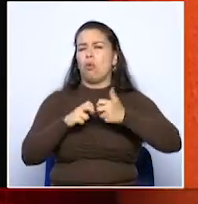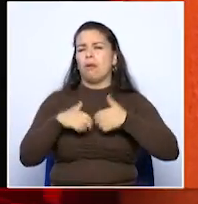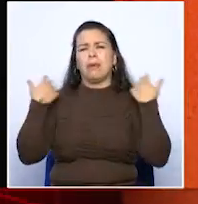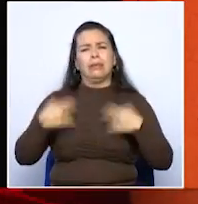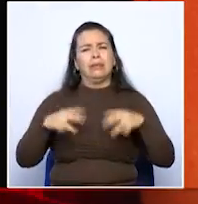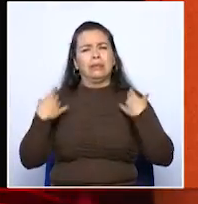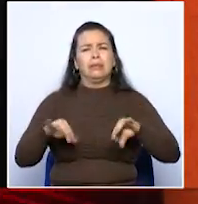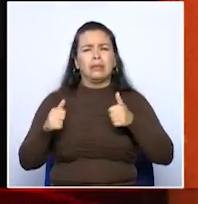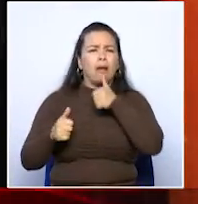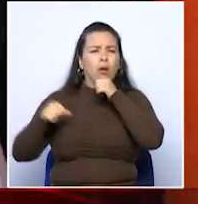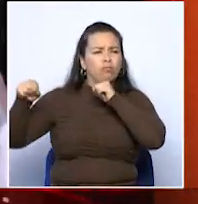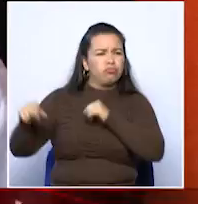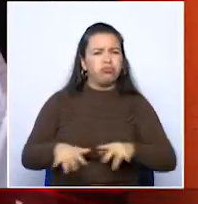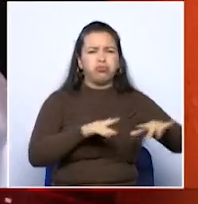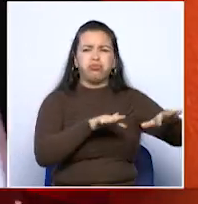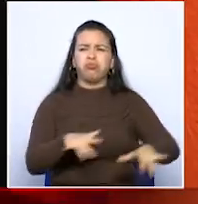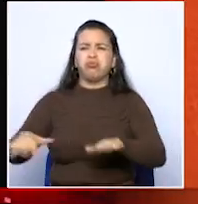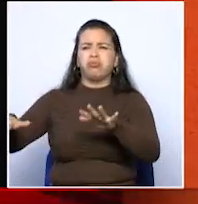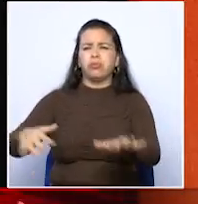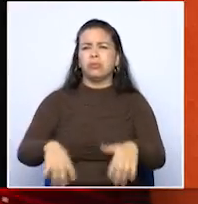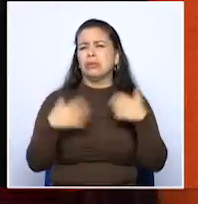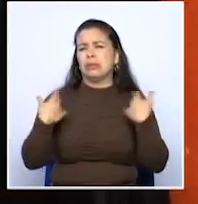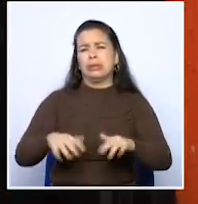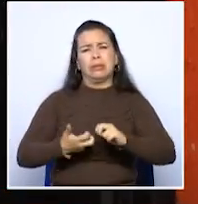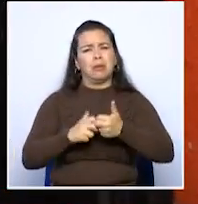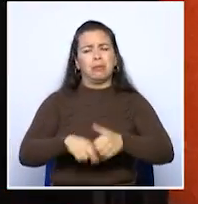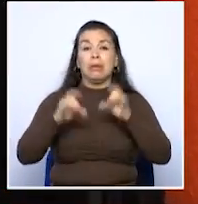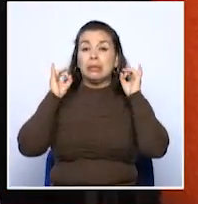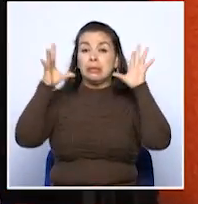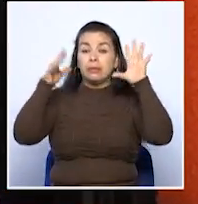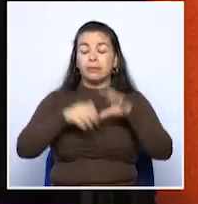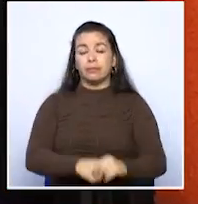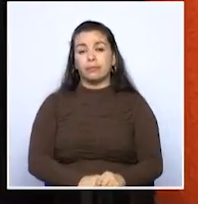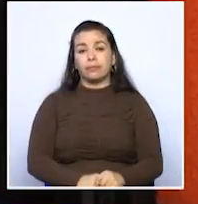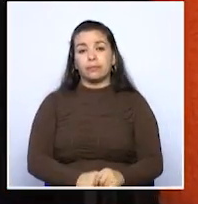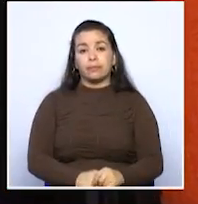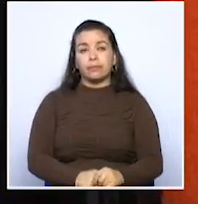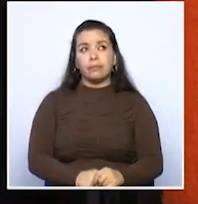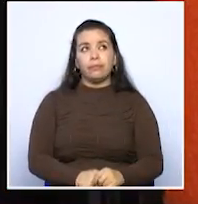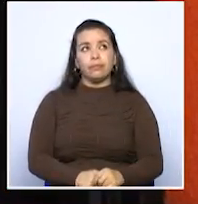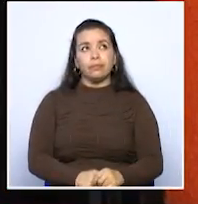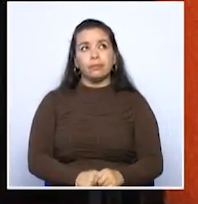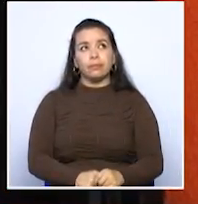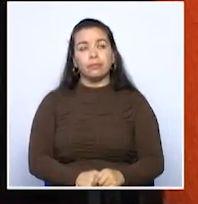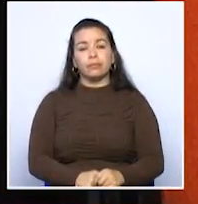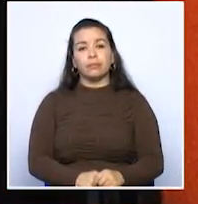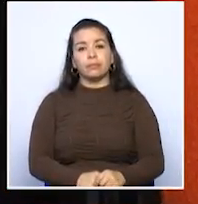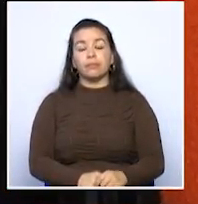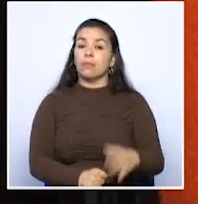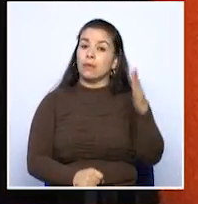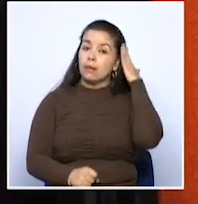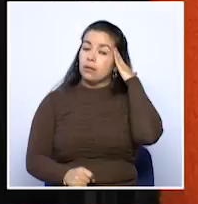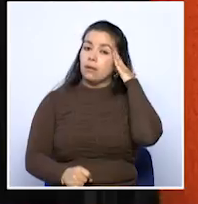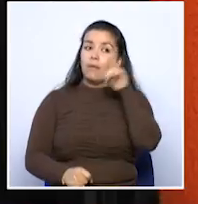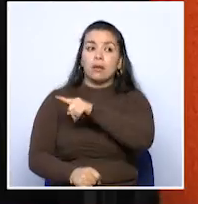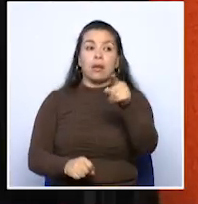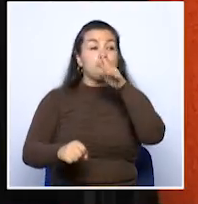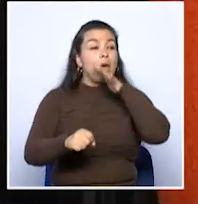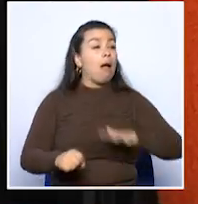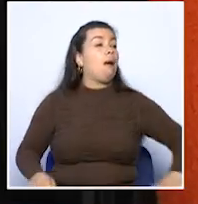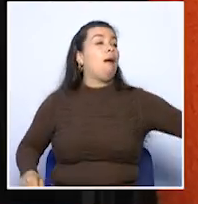para que las aguas salgan de adentro del pueblo porque ya no está el campo libre para